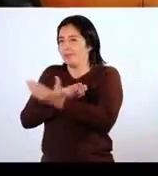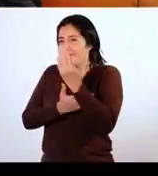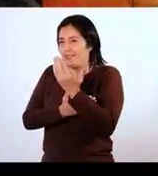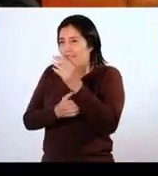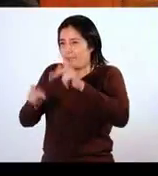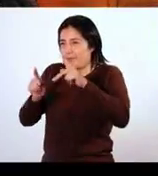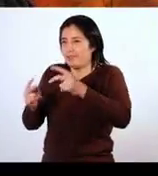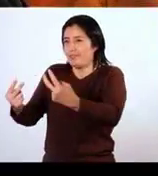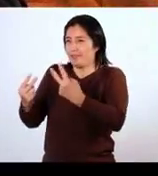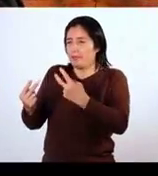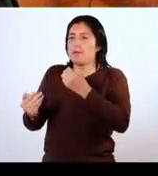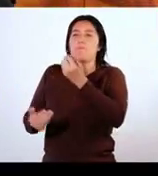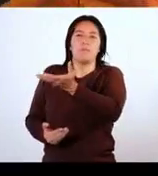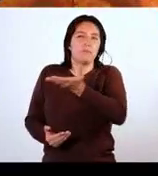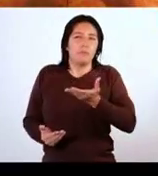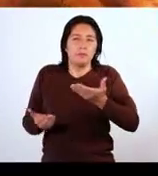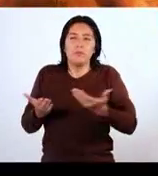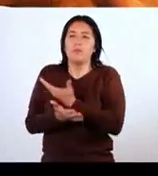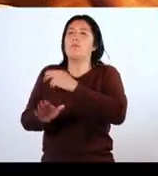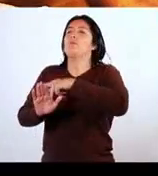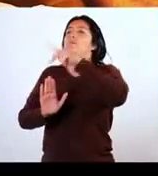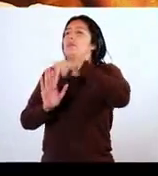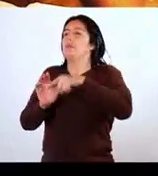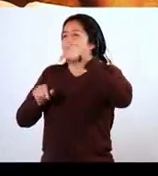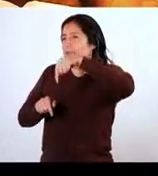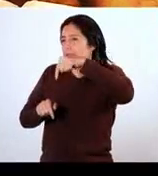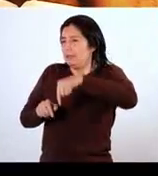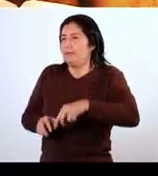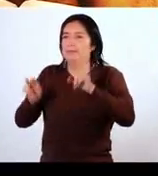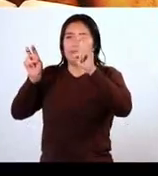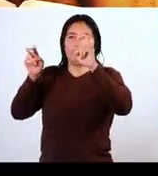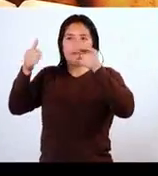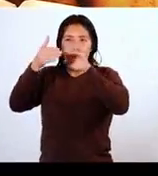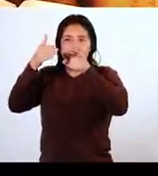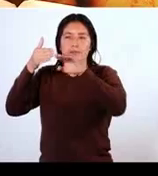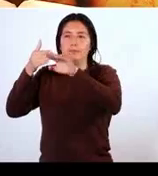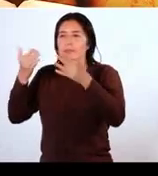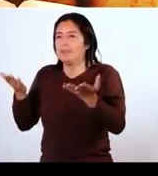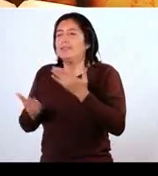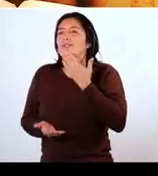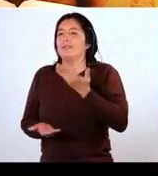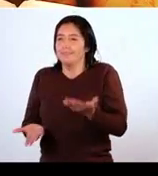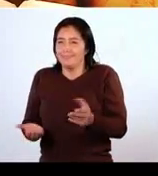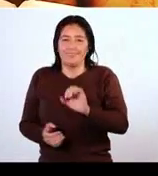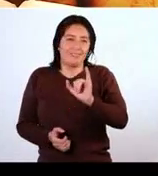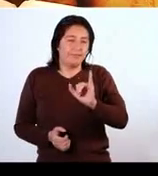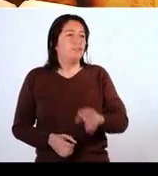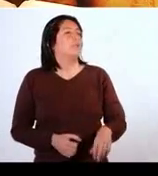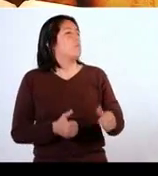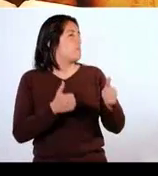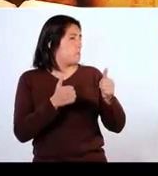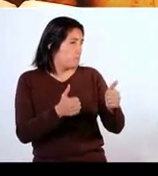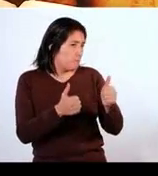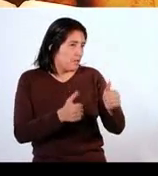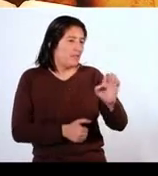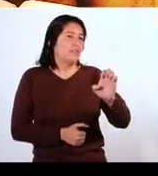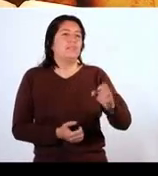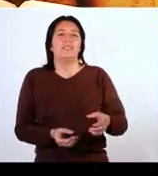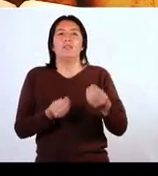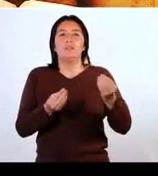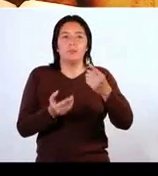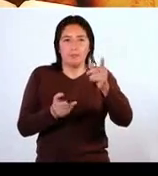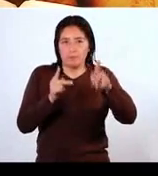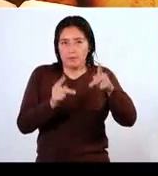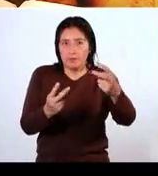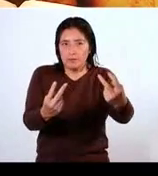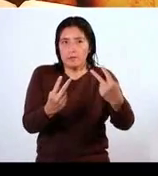Buenos días amigos, bienvenidos a una nueva edición de este su programa Sin Barreras. ¿Qué tal Ibi? ¿Cómo estás? Muy bien Enrique,